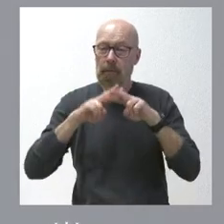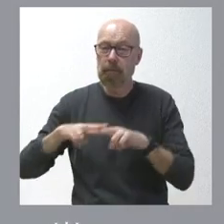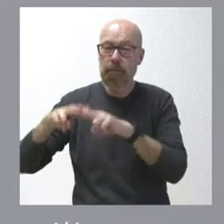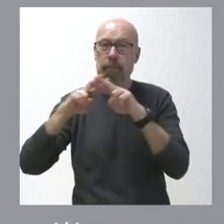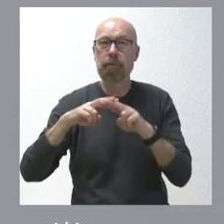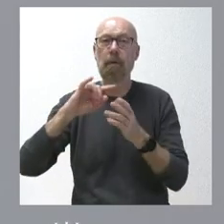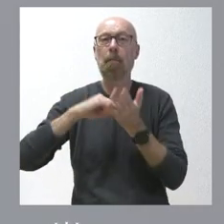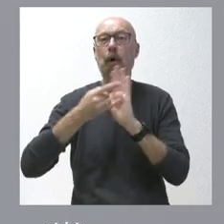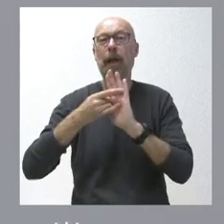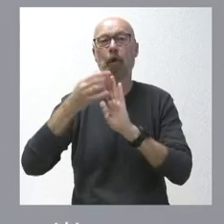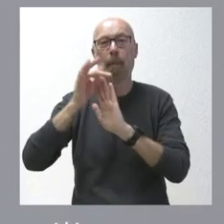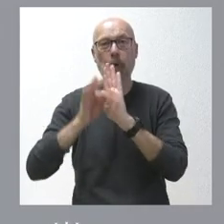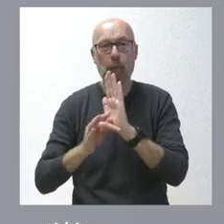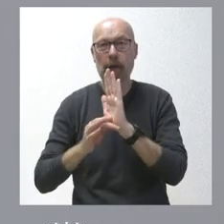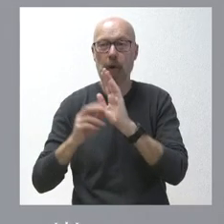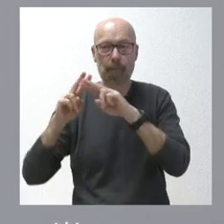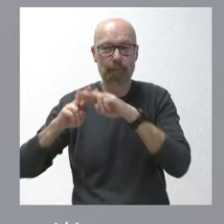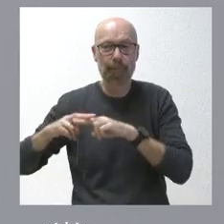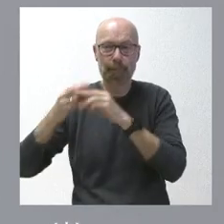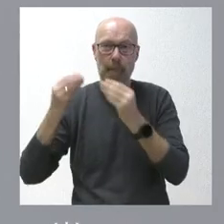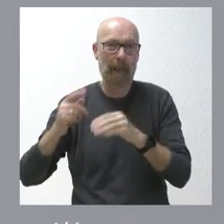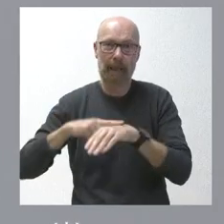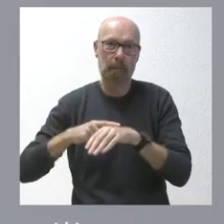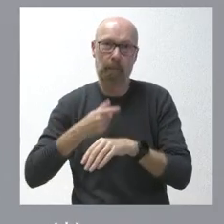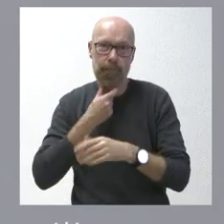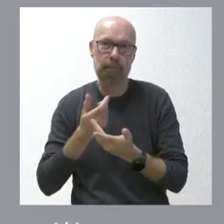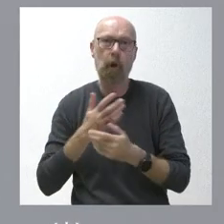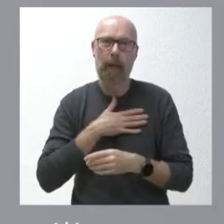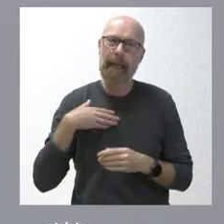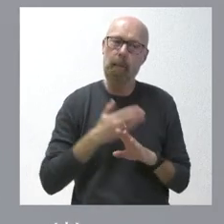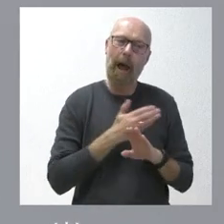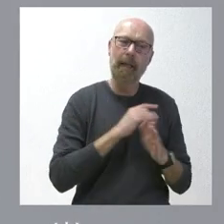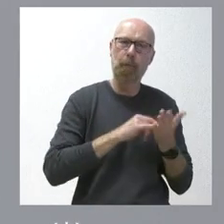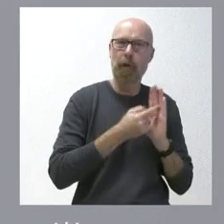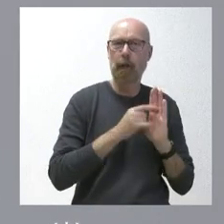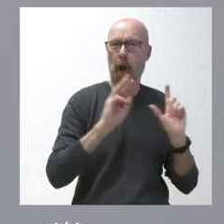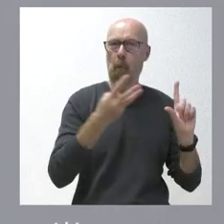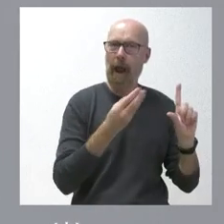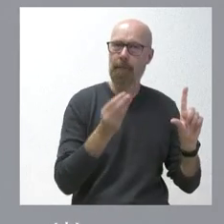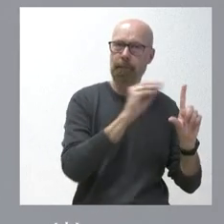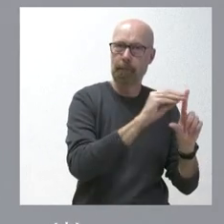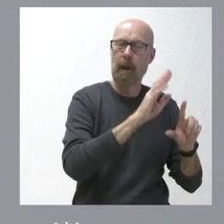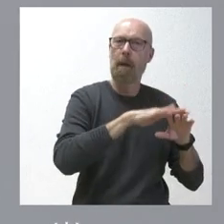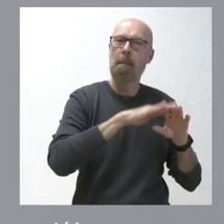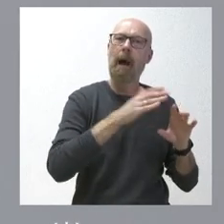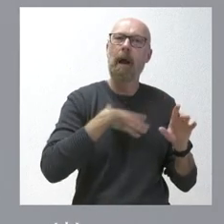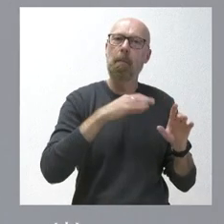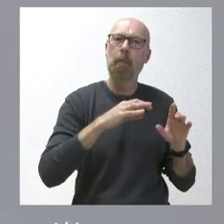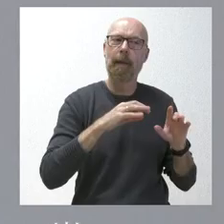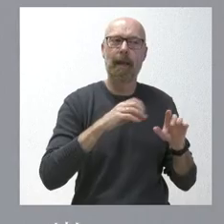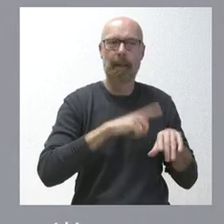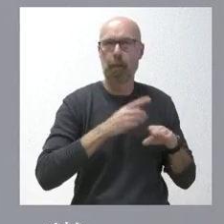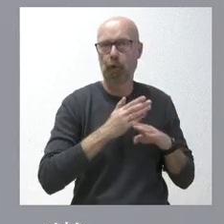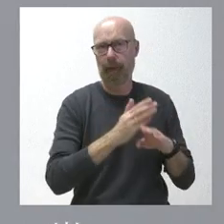Hemos creído conveniente que el anteproyecto esté colgado en la página web para que hubiera el espacio suficiente para poder ser considerado, pero también